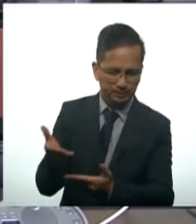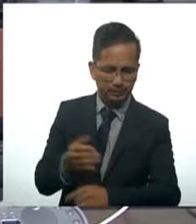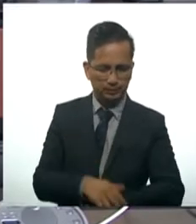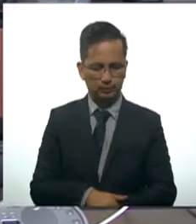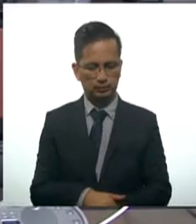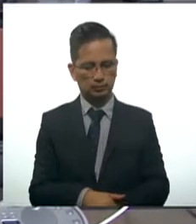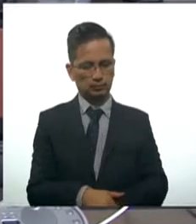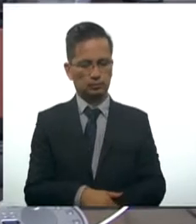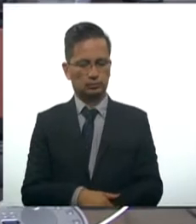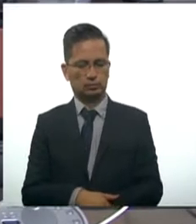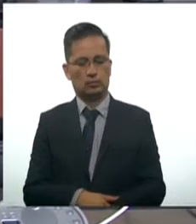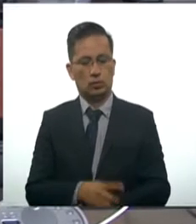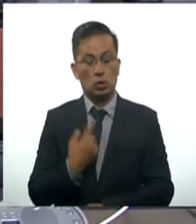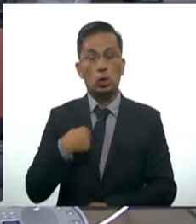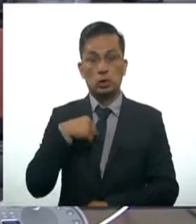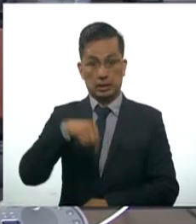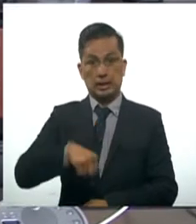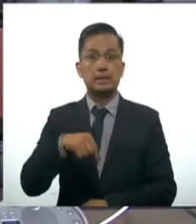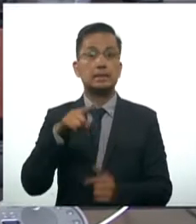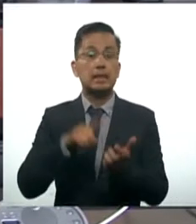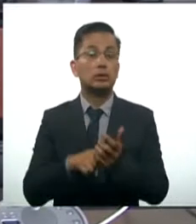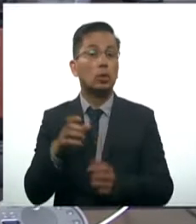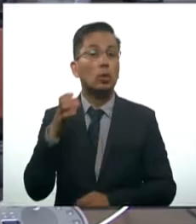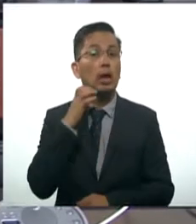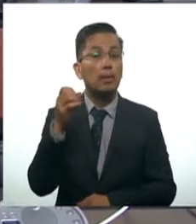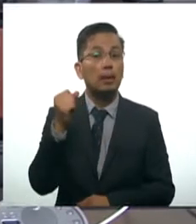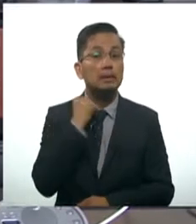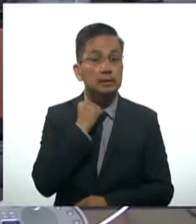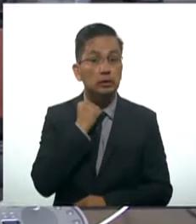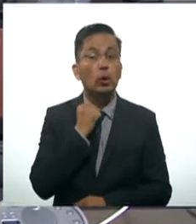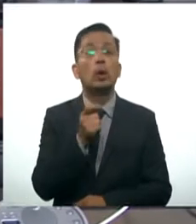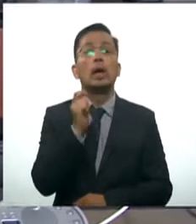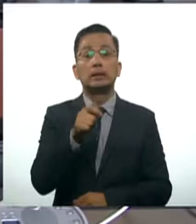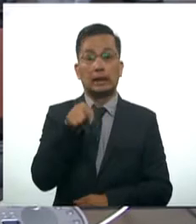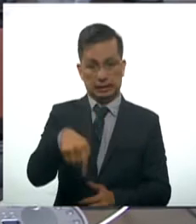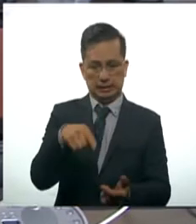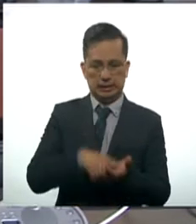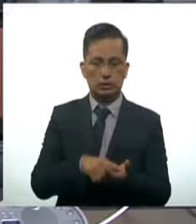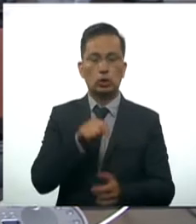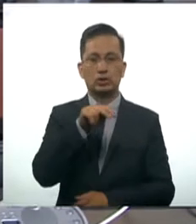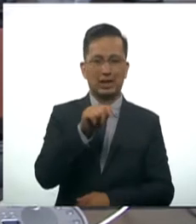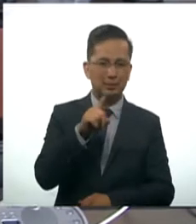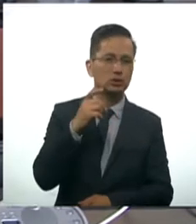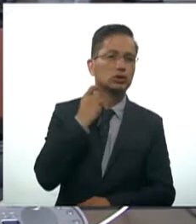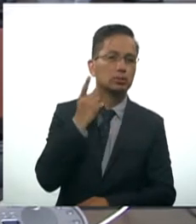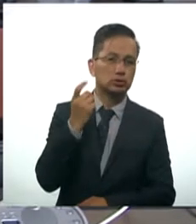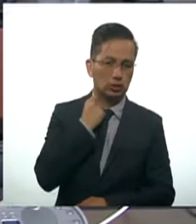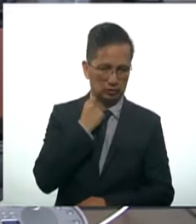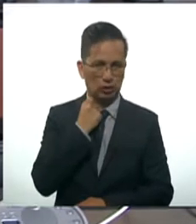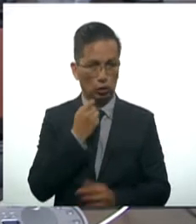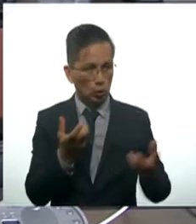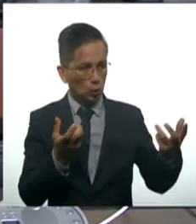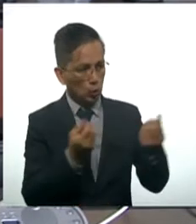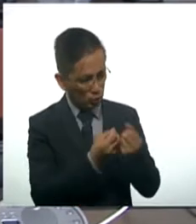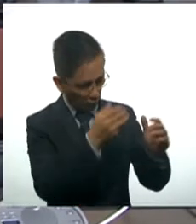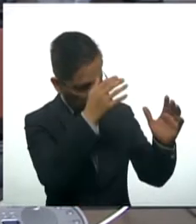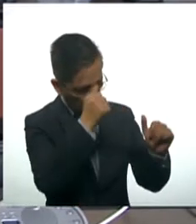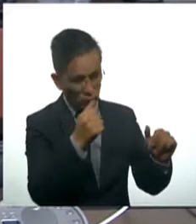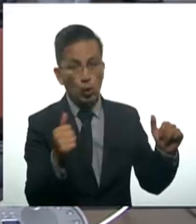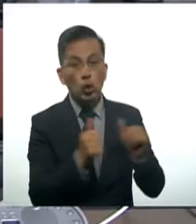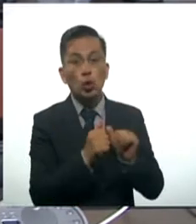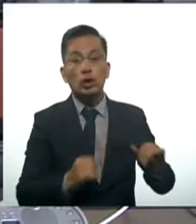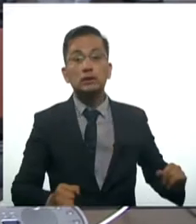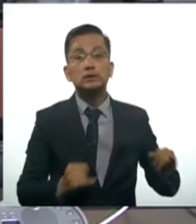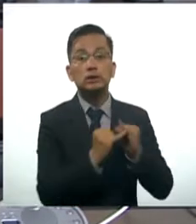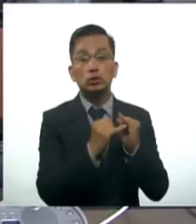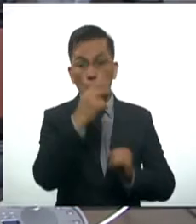Nos encontramos en el Senado de la República, donde el Canal del Congreso firmó un convenio de colaboración con el Instituto Mexicano